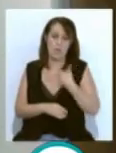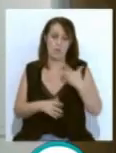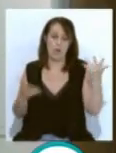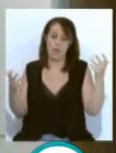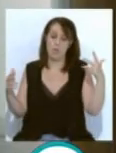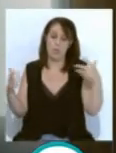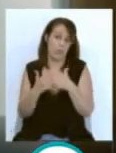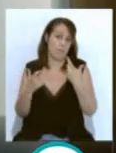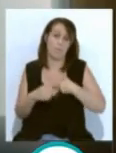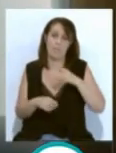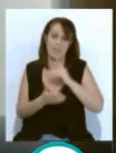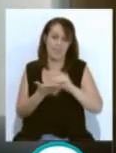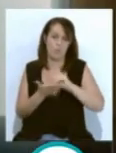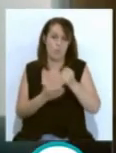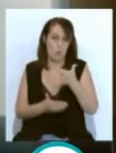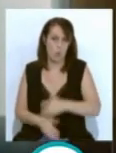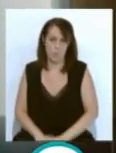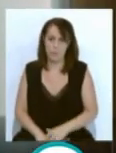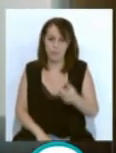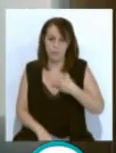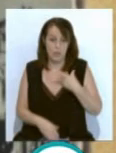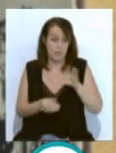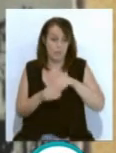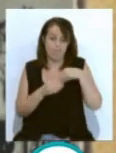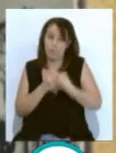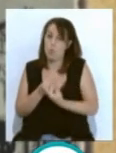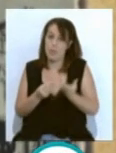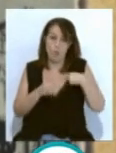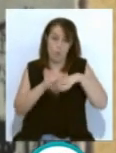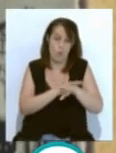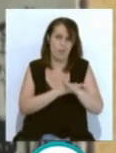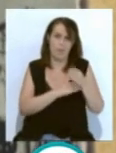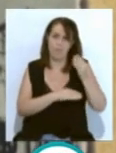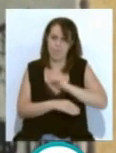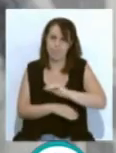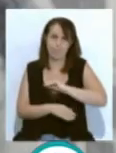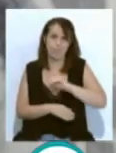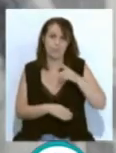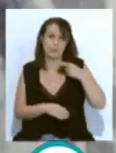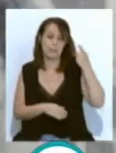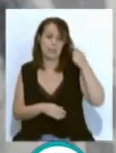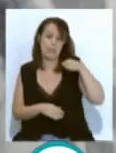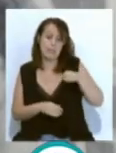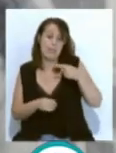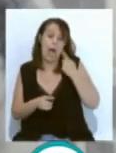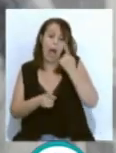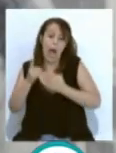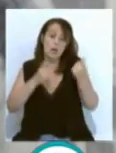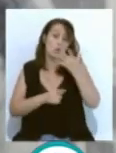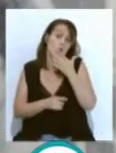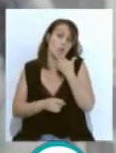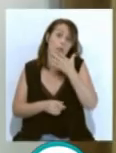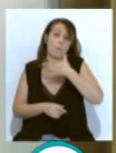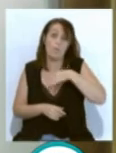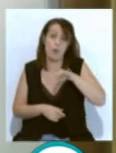Los archivos de la Marina siguen siendo documentación clasificada. De ahí puede que podamos cubrir algunas de las lagunas que ahora mismo